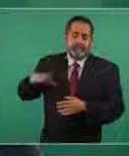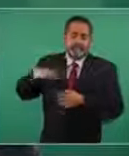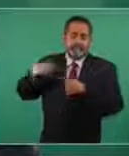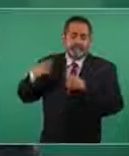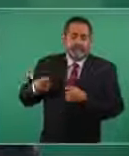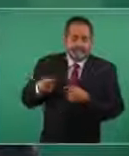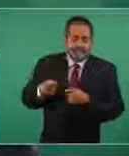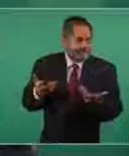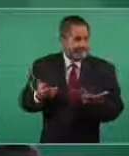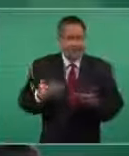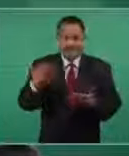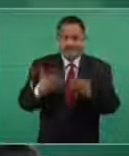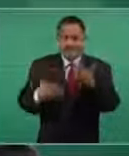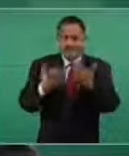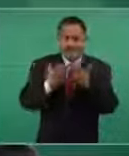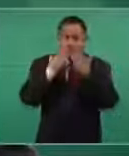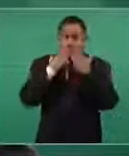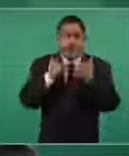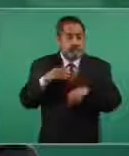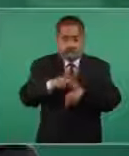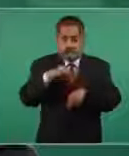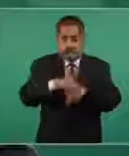Un déficit de médicos.